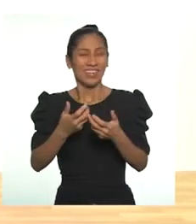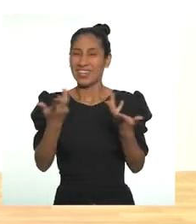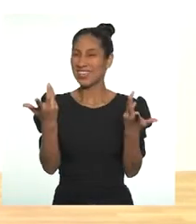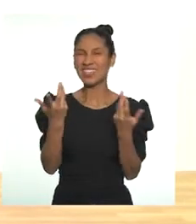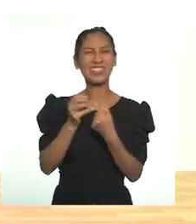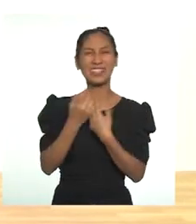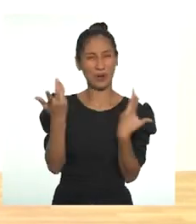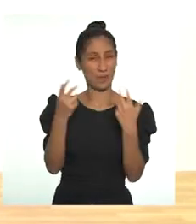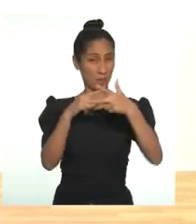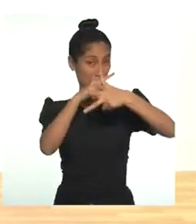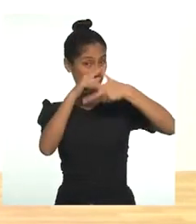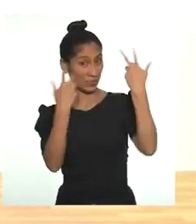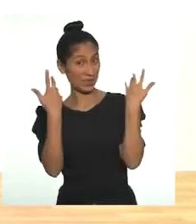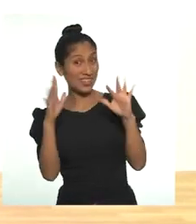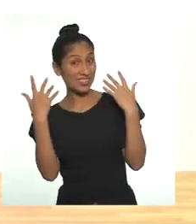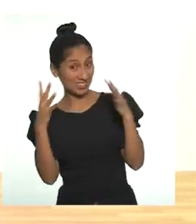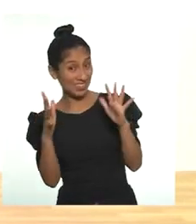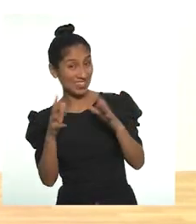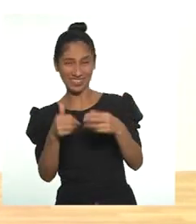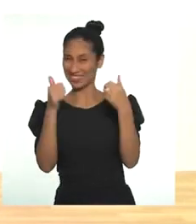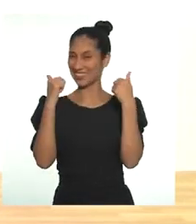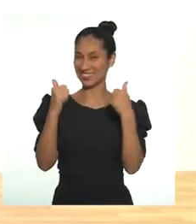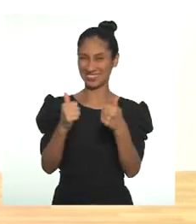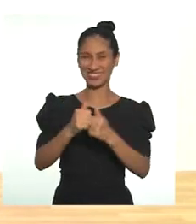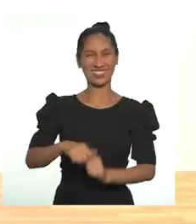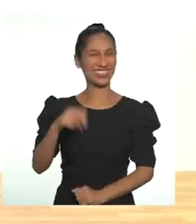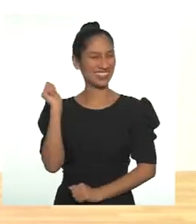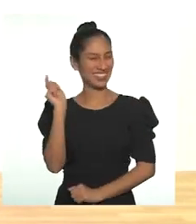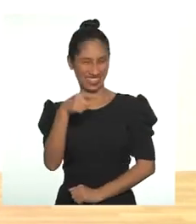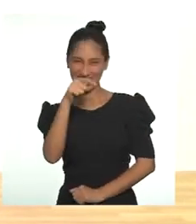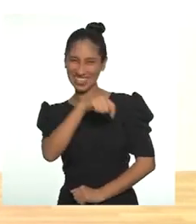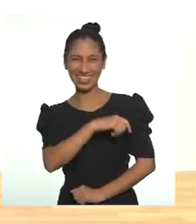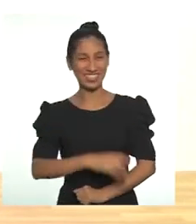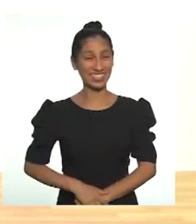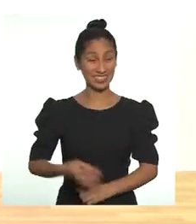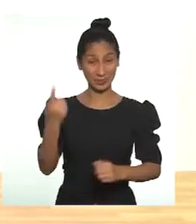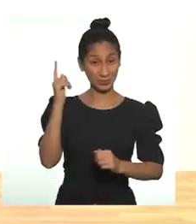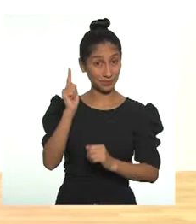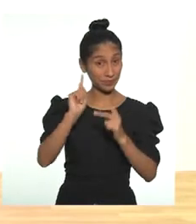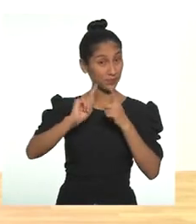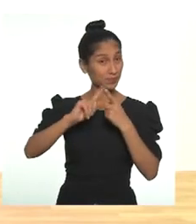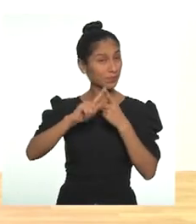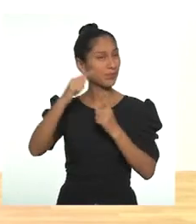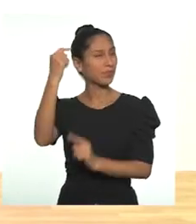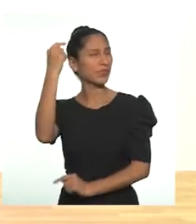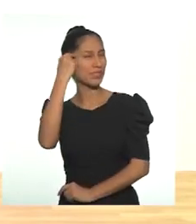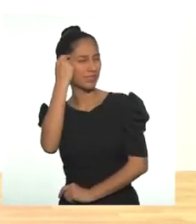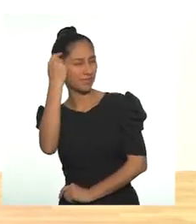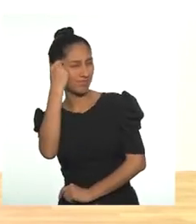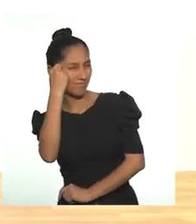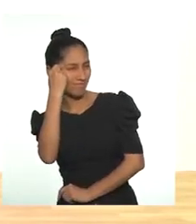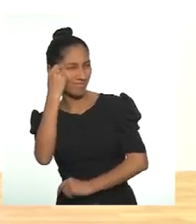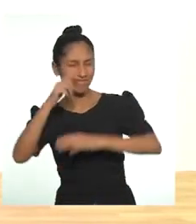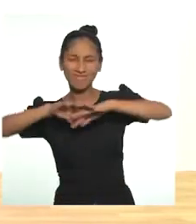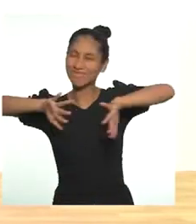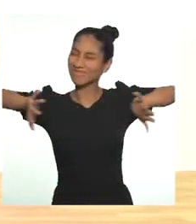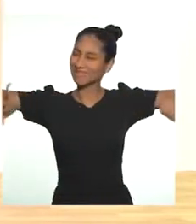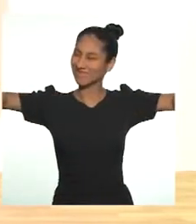vamos a hacer tres veces. ¿Listos? Eso, aquí vamos. Y, pensamos, y va.